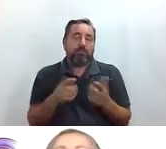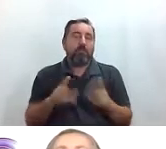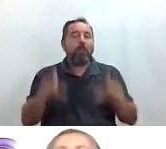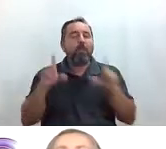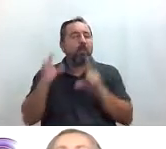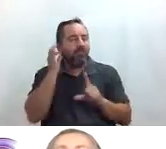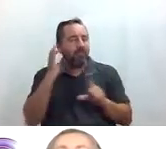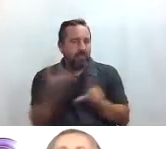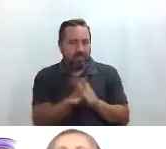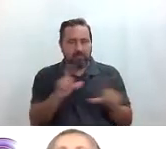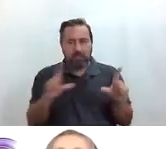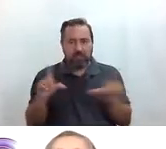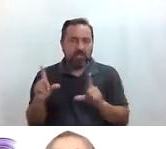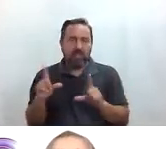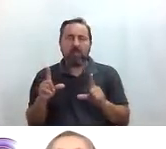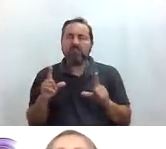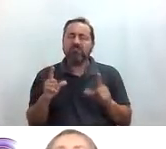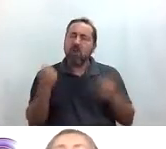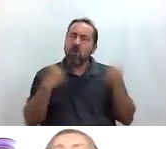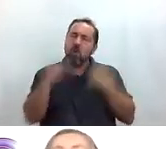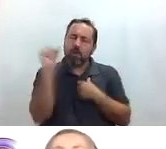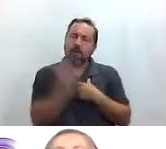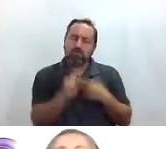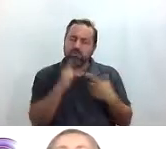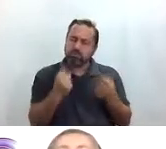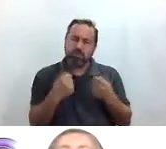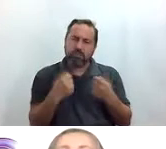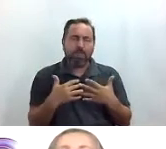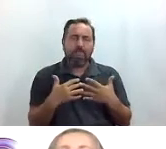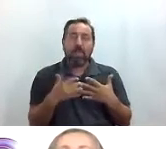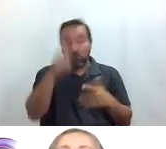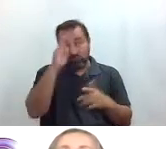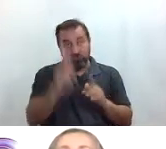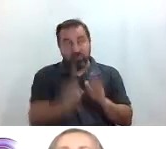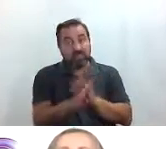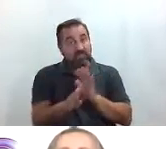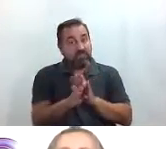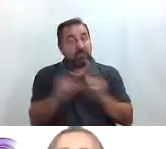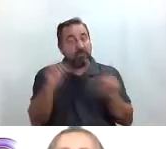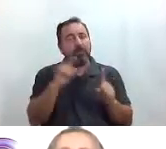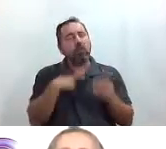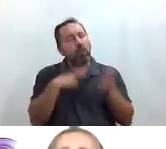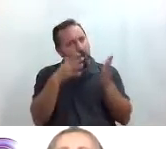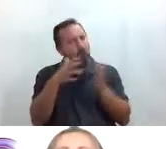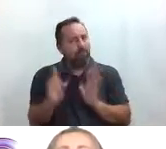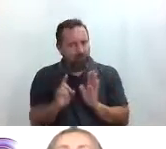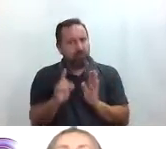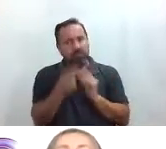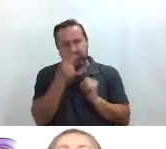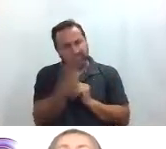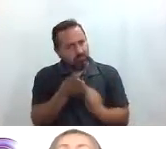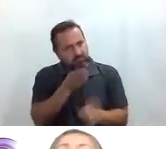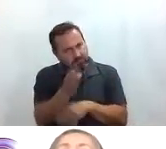y era bueno una obra muy potente la verdad que no sé si sigue en cartelera pero es muy recomendable de ir a verla